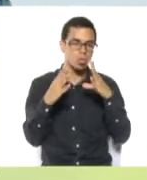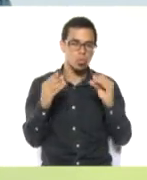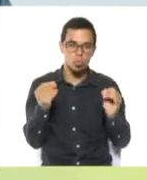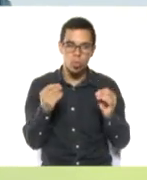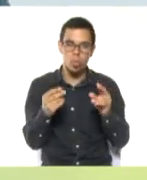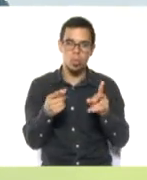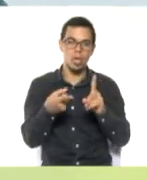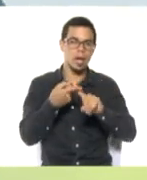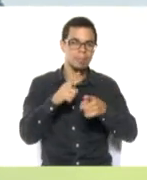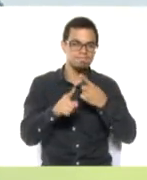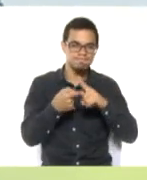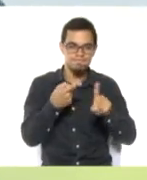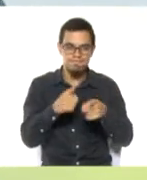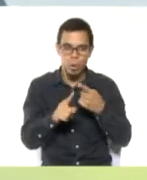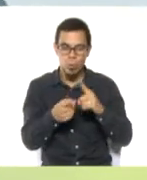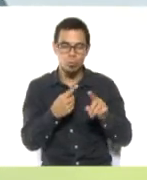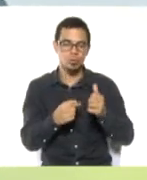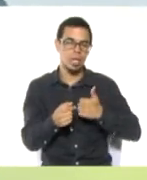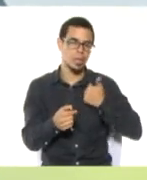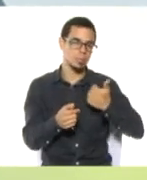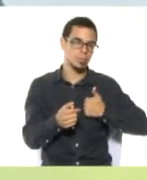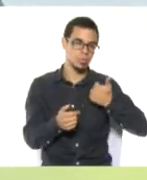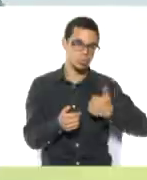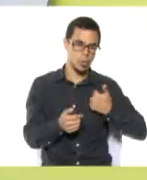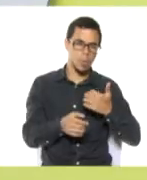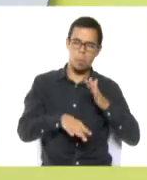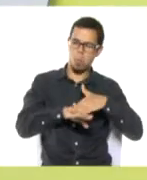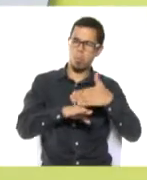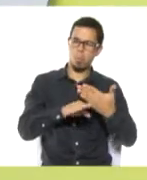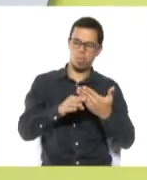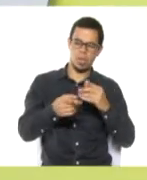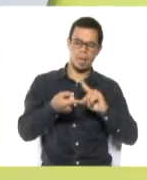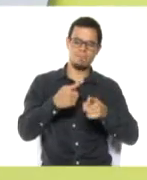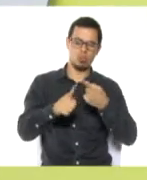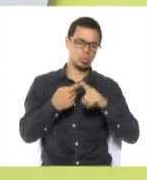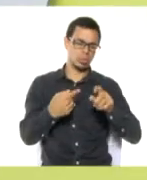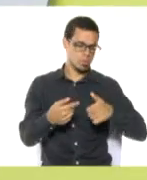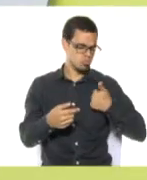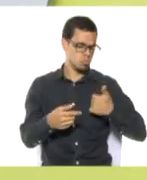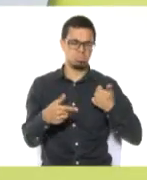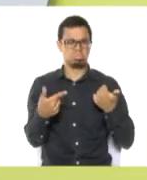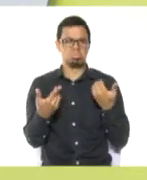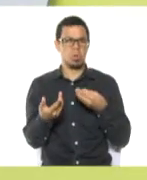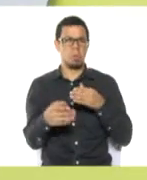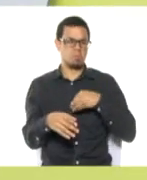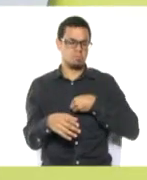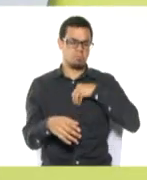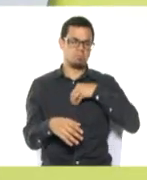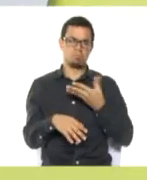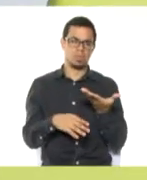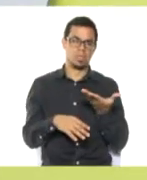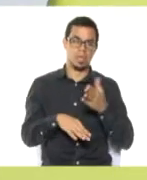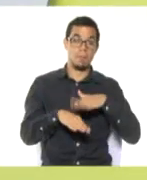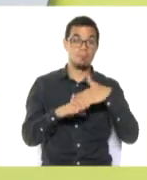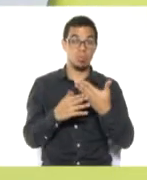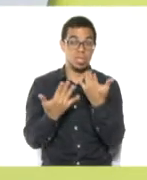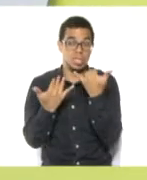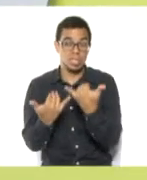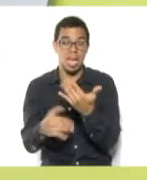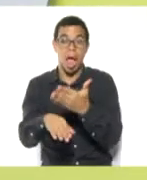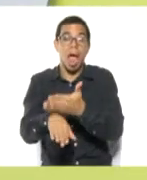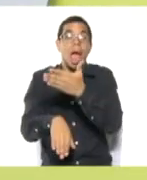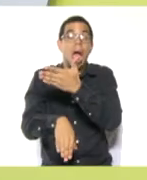provecho. A veces dicen, qué de provecho? Porque ya tuvieron una utilidad, pero los reutilizamos para elaborar,